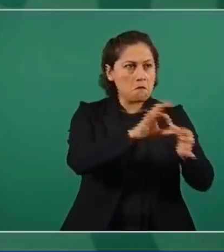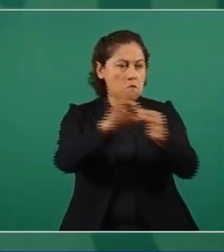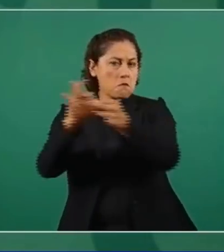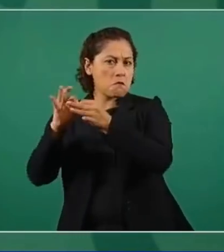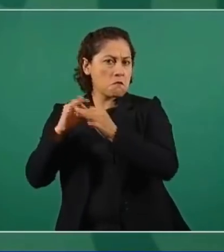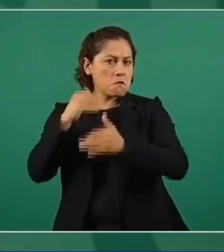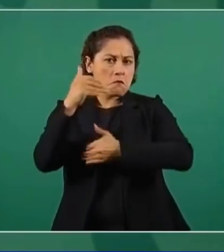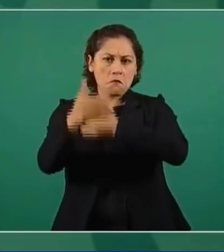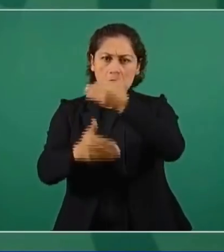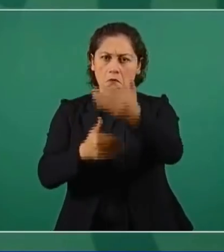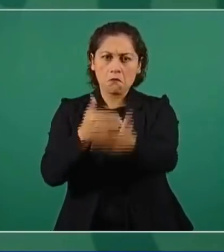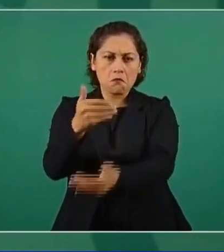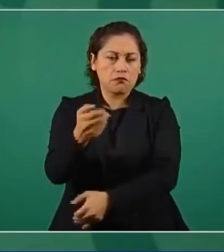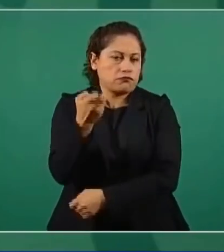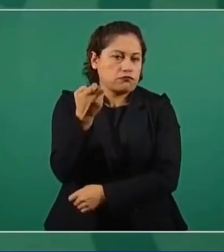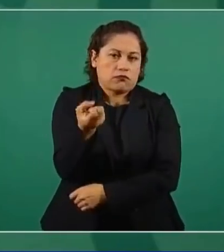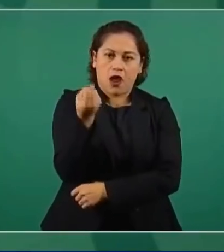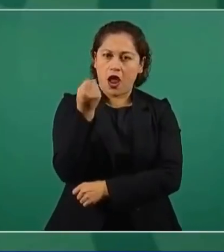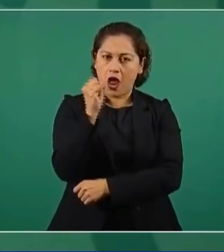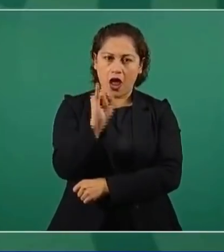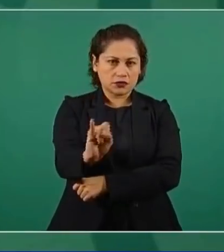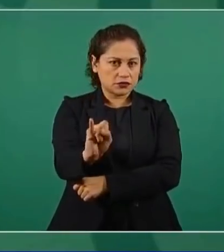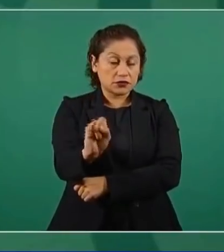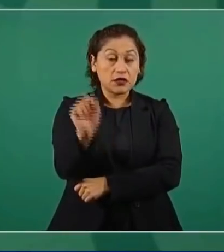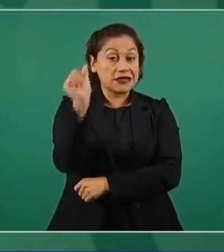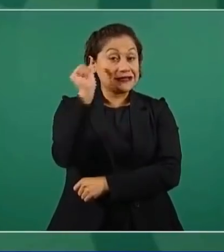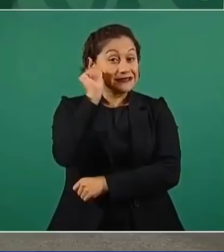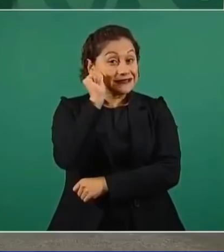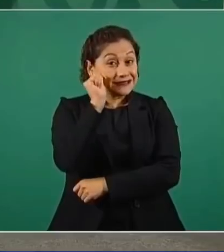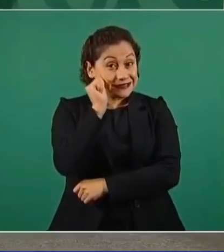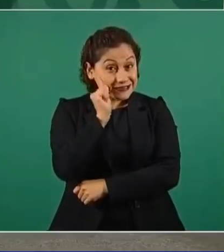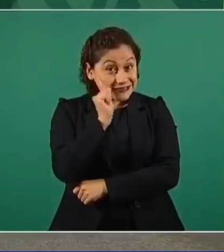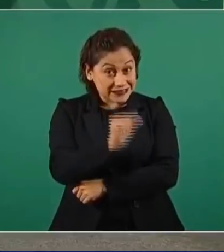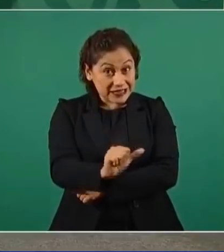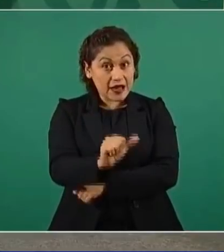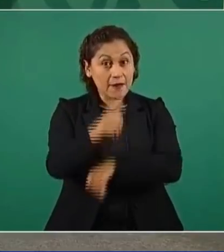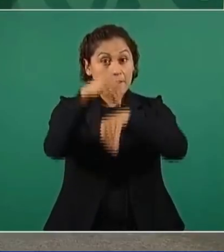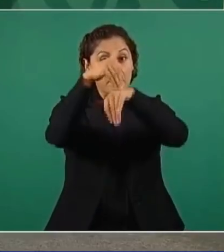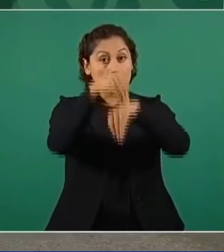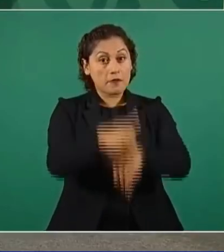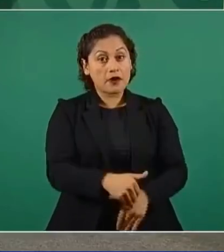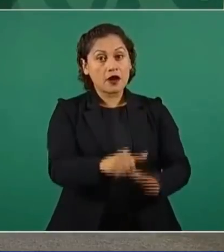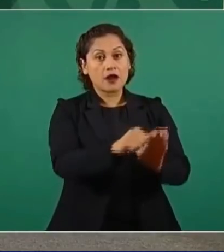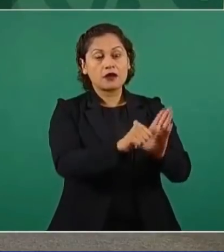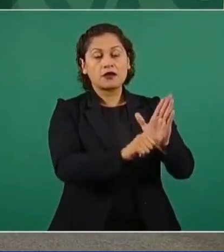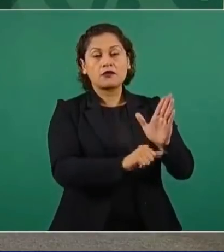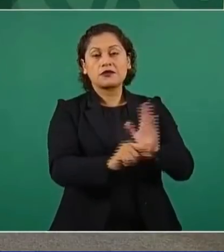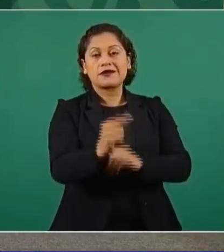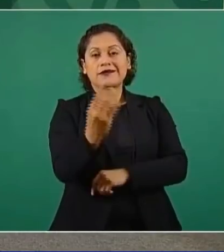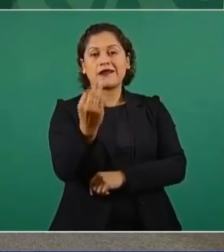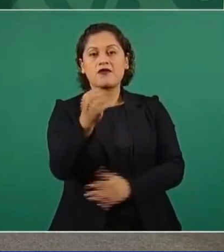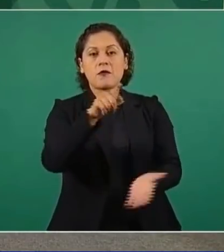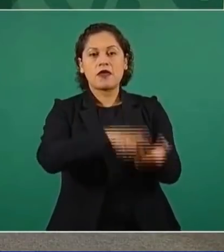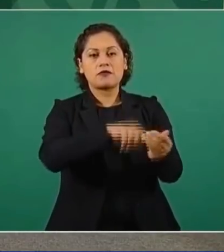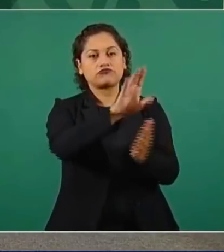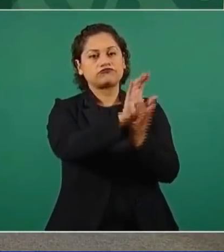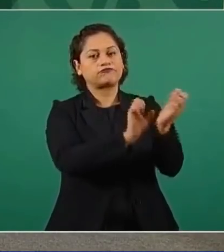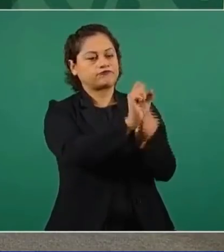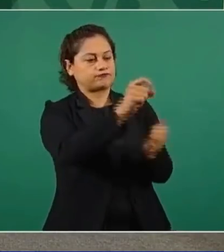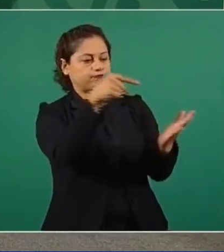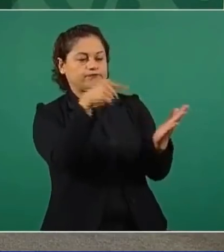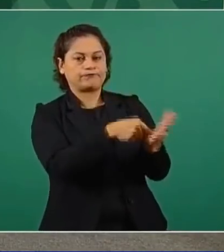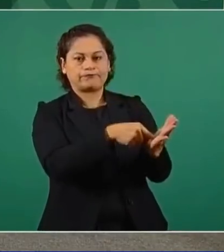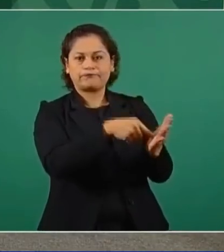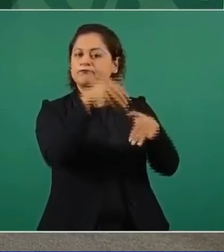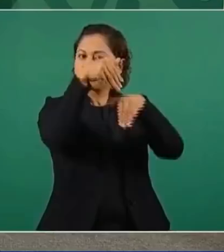apegada al artículo 89 de la Constitución. Porque esto viene